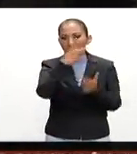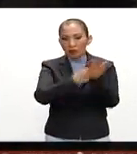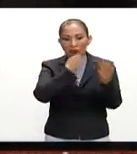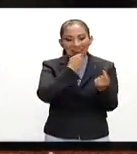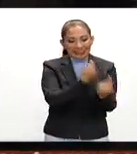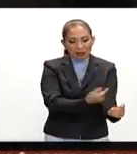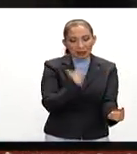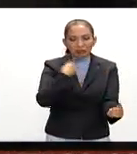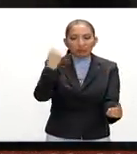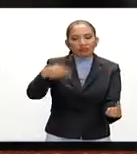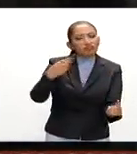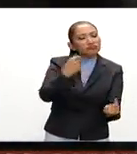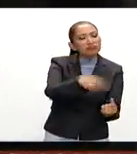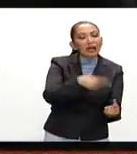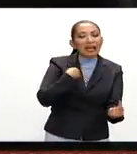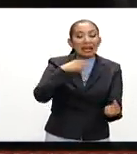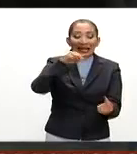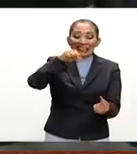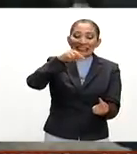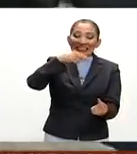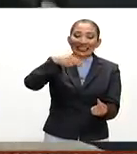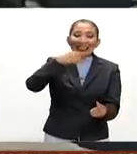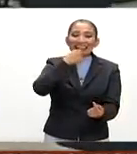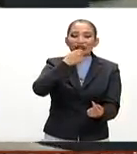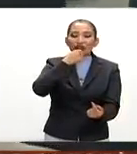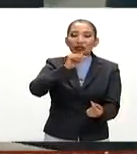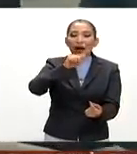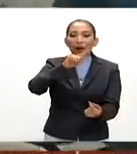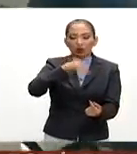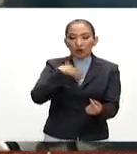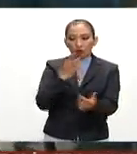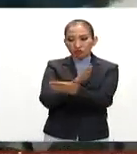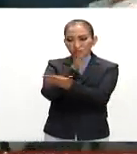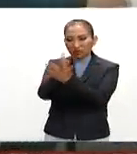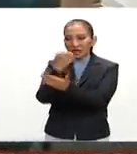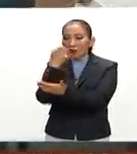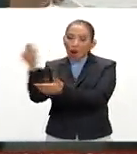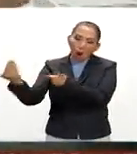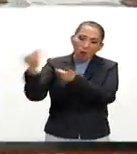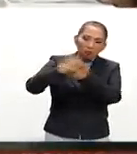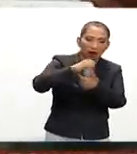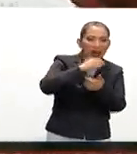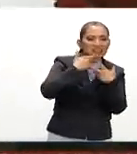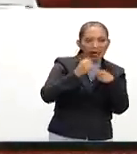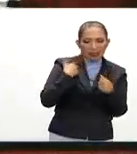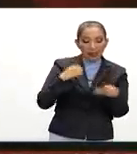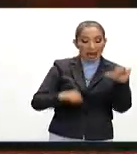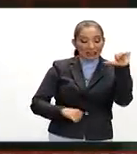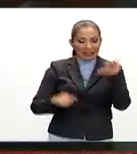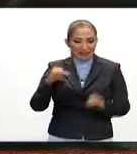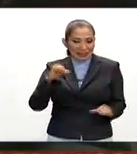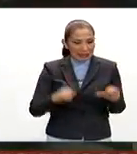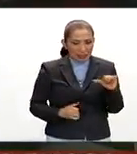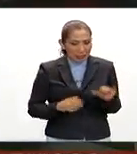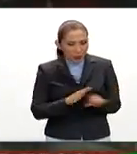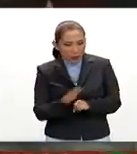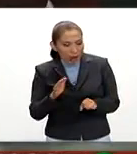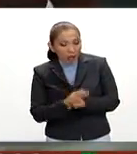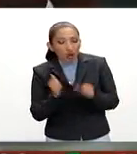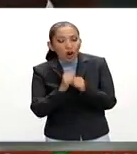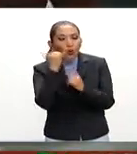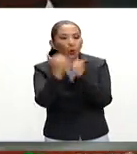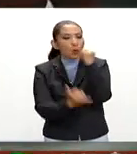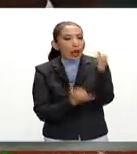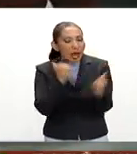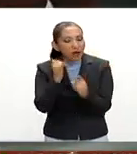para niños que me preguntaba de niños niños a bordo ese niño es a bordo vamos a las escuelas o los invitamos al SAT y les hacemos algunas dinámicas dinámicas a través de